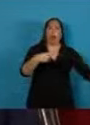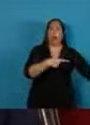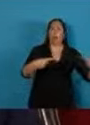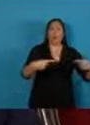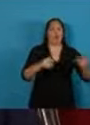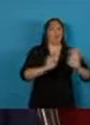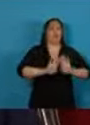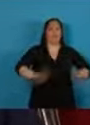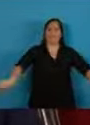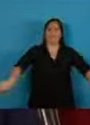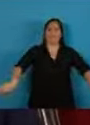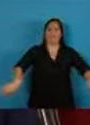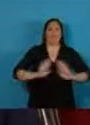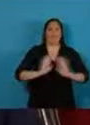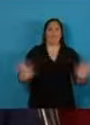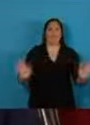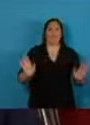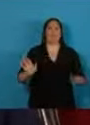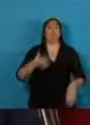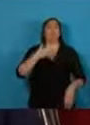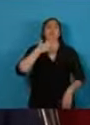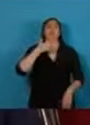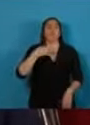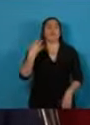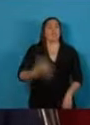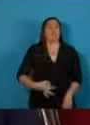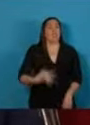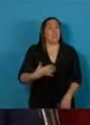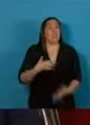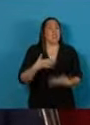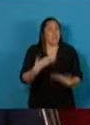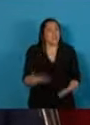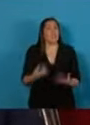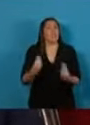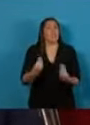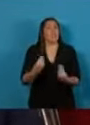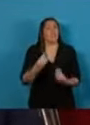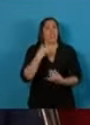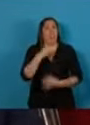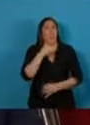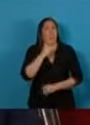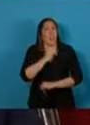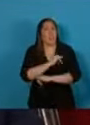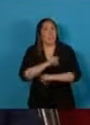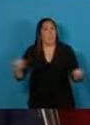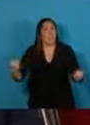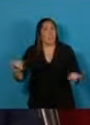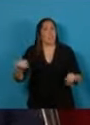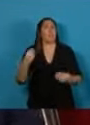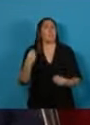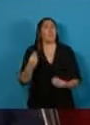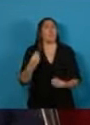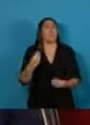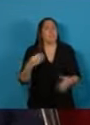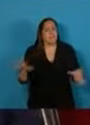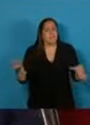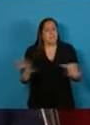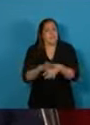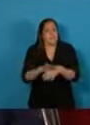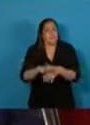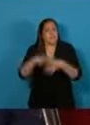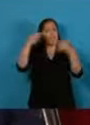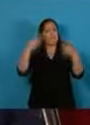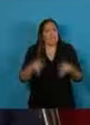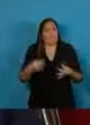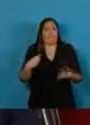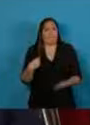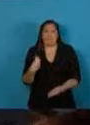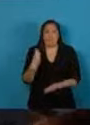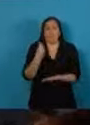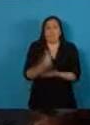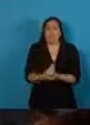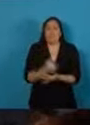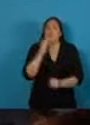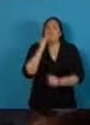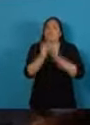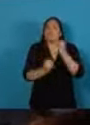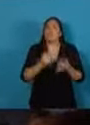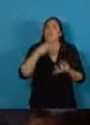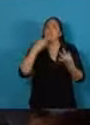Faltaría a la verdad y a la responsabilidad si no compartiera con ustedes el exacto escenario en el que hoy asumimos.